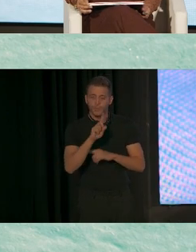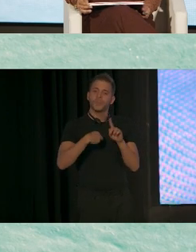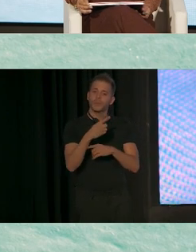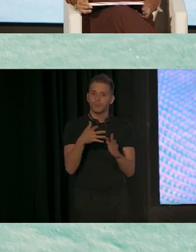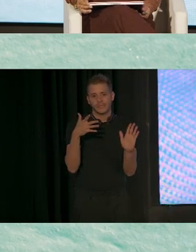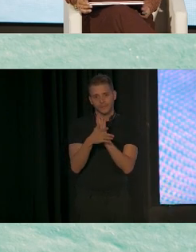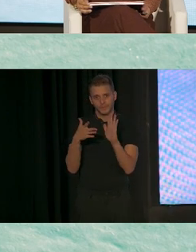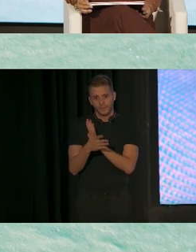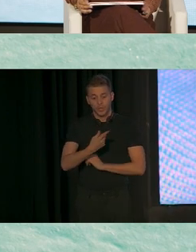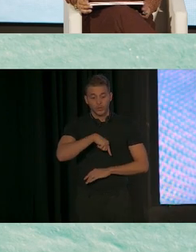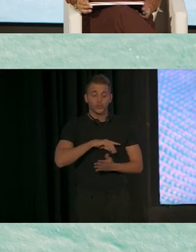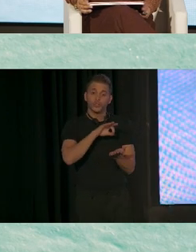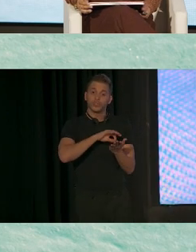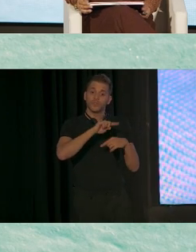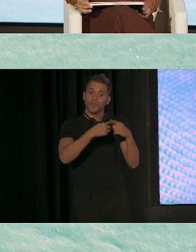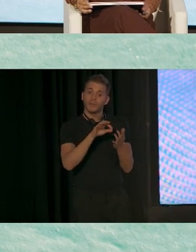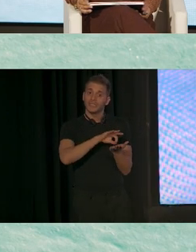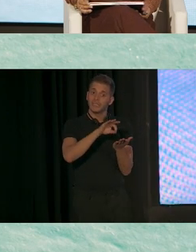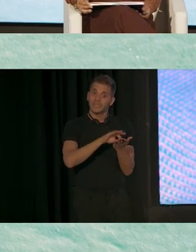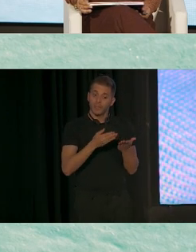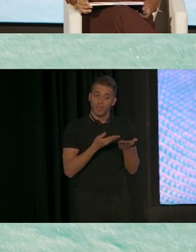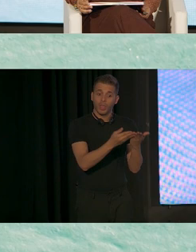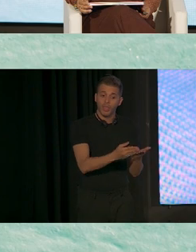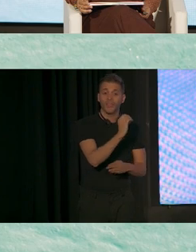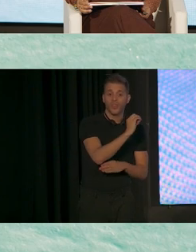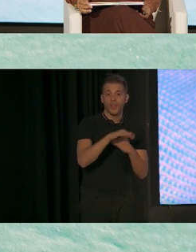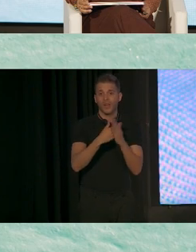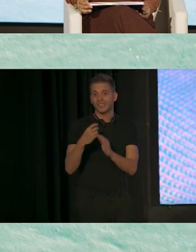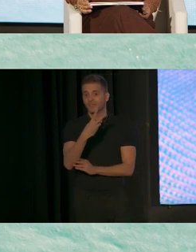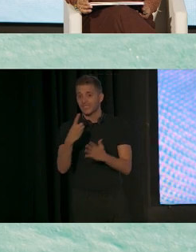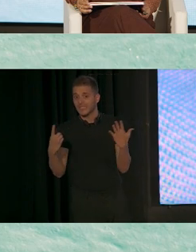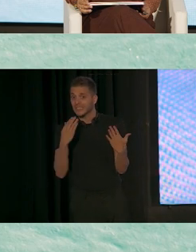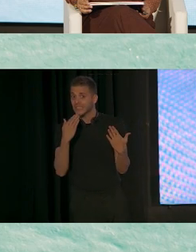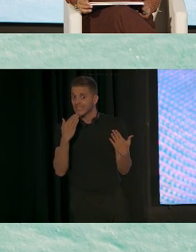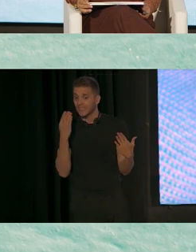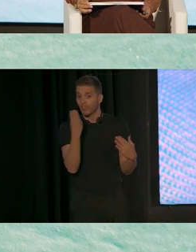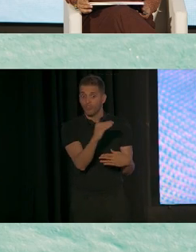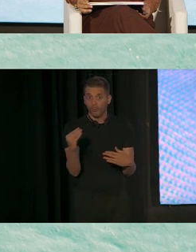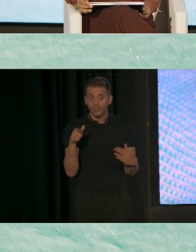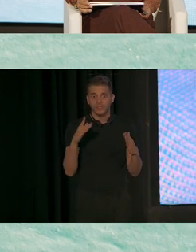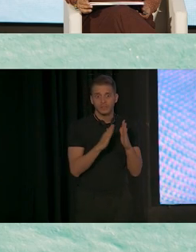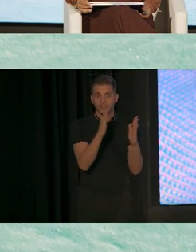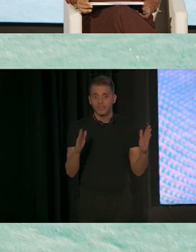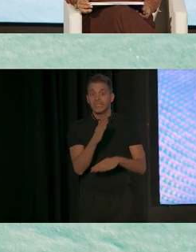Brindamos servicios a las familias y los jóvenes de 0 a 26 años con discapacidades conocidas o